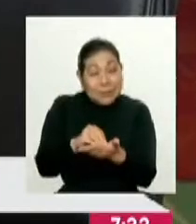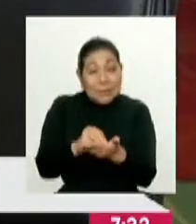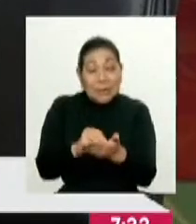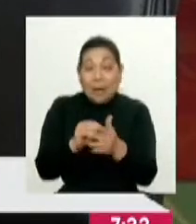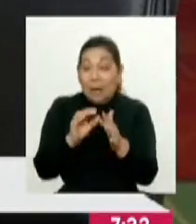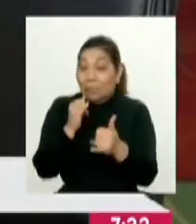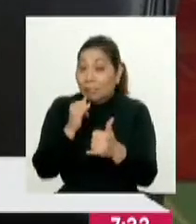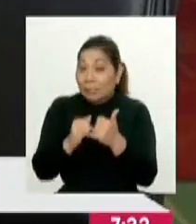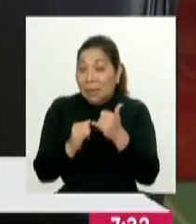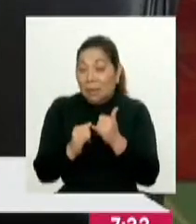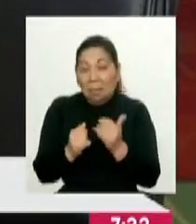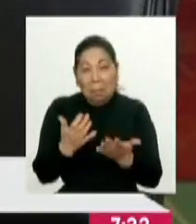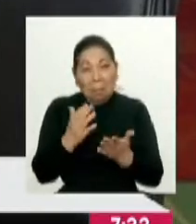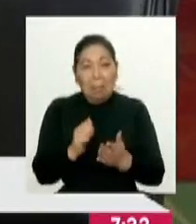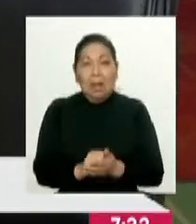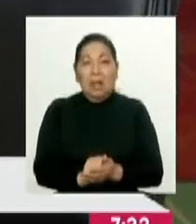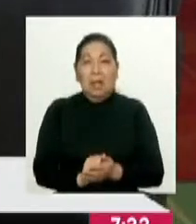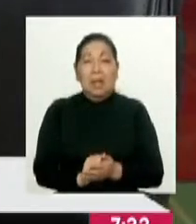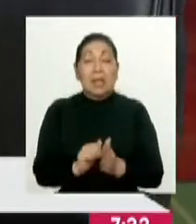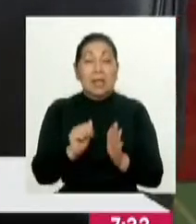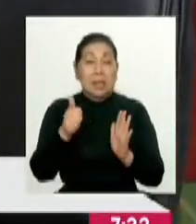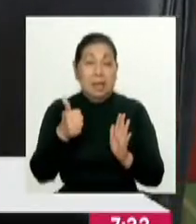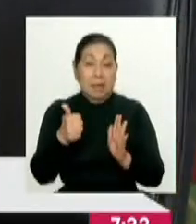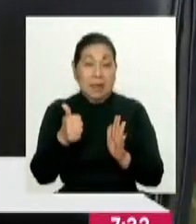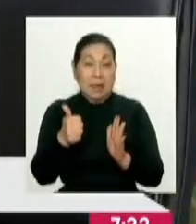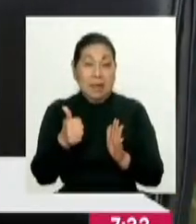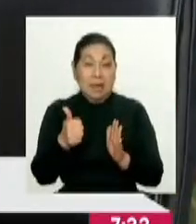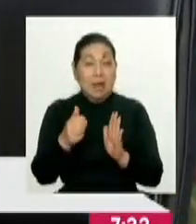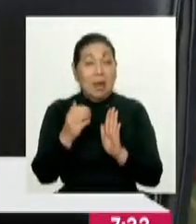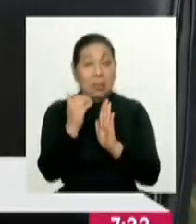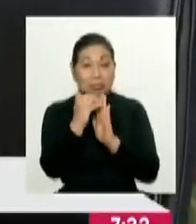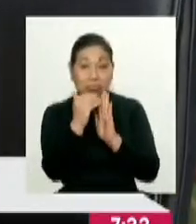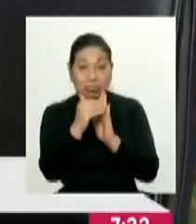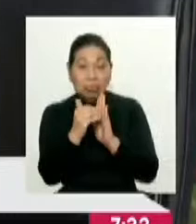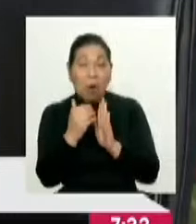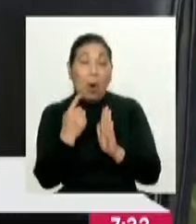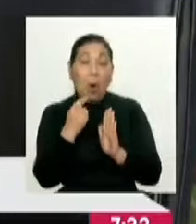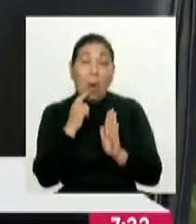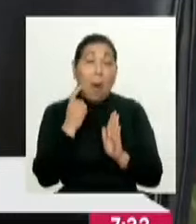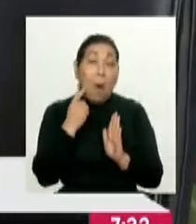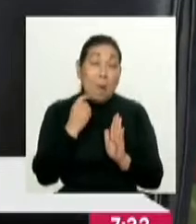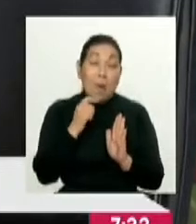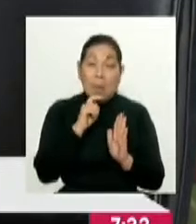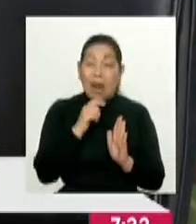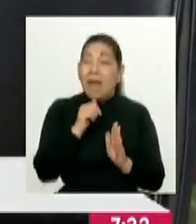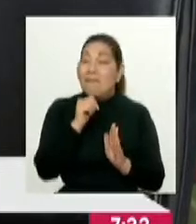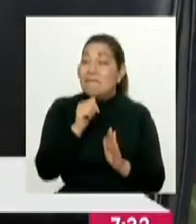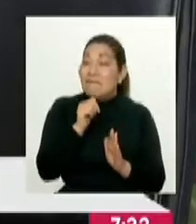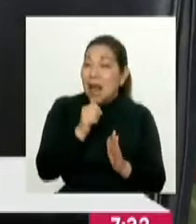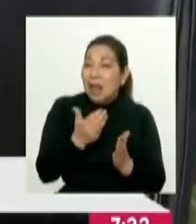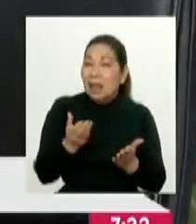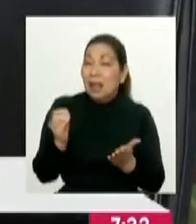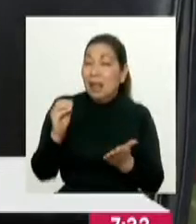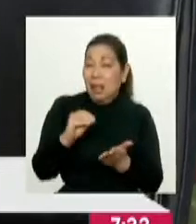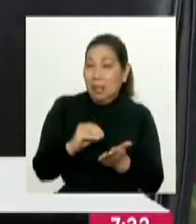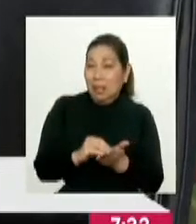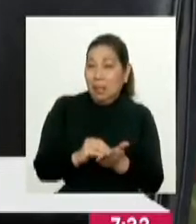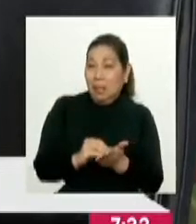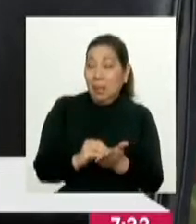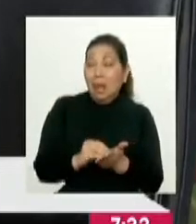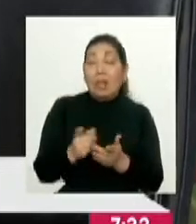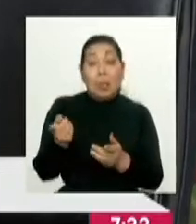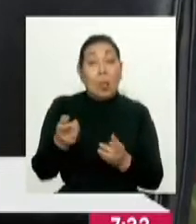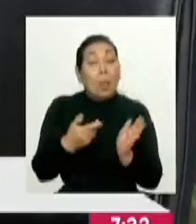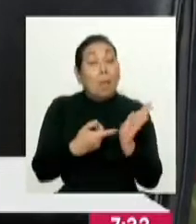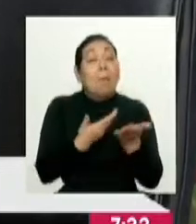y concluidos, tenemos aproximadamente más de 6 mil candidatos y candidatas. O sea, todavía, hasta el 9, están a